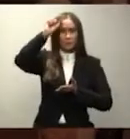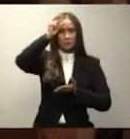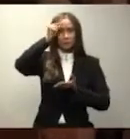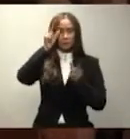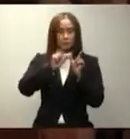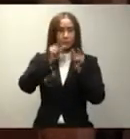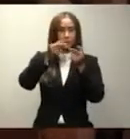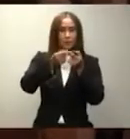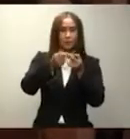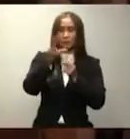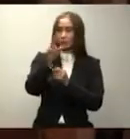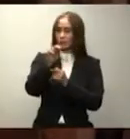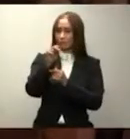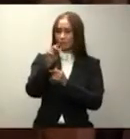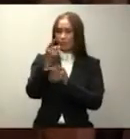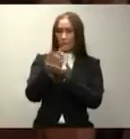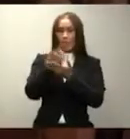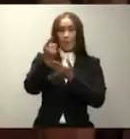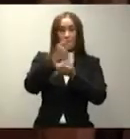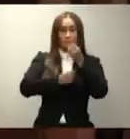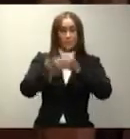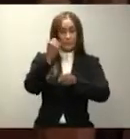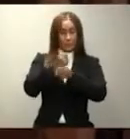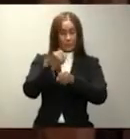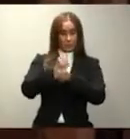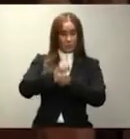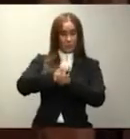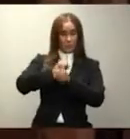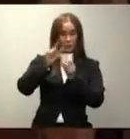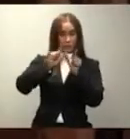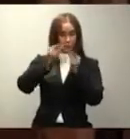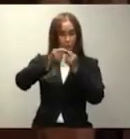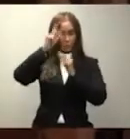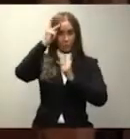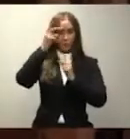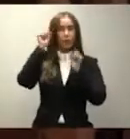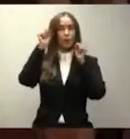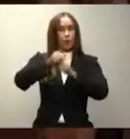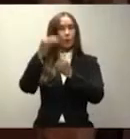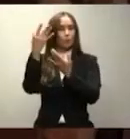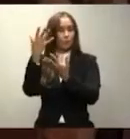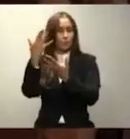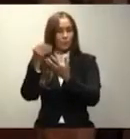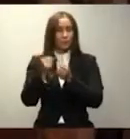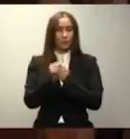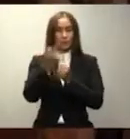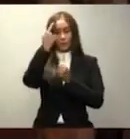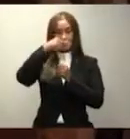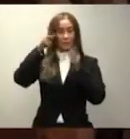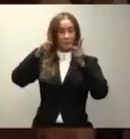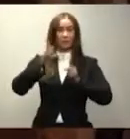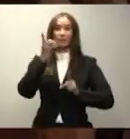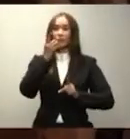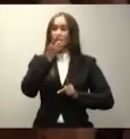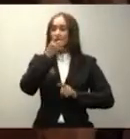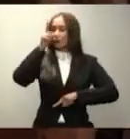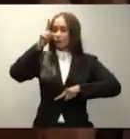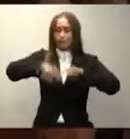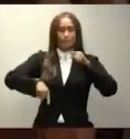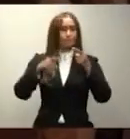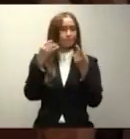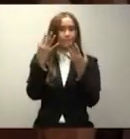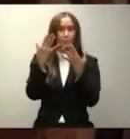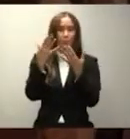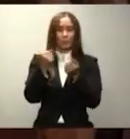y los partidos podemos esperar, pero los dominicanos no. Con el dinero que ahorremos con esta medida, propondré iniciar el